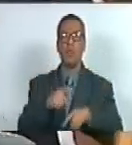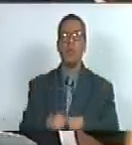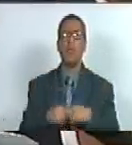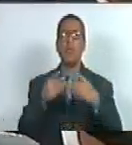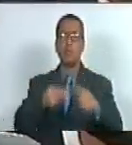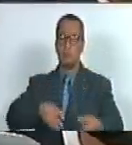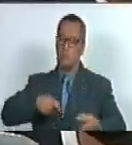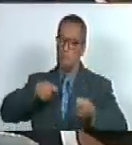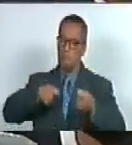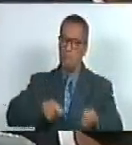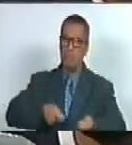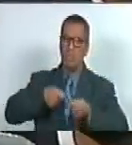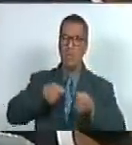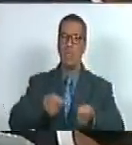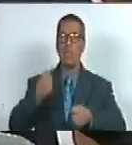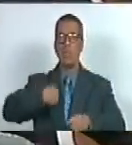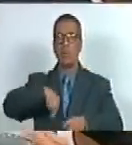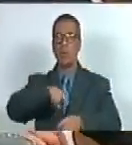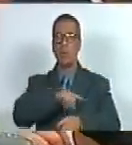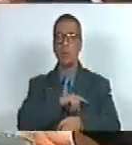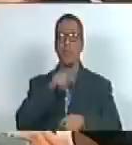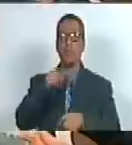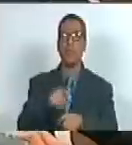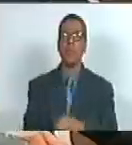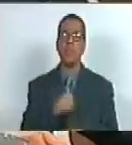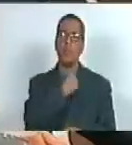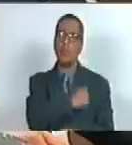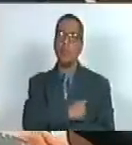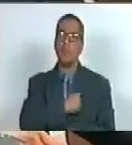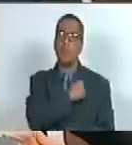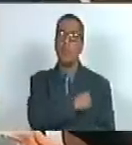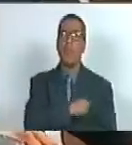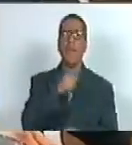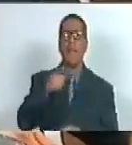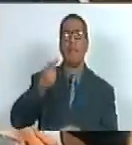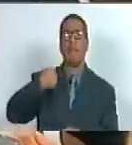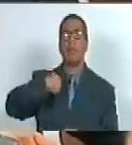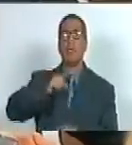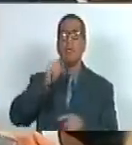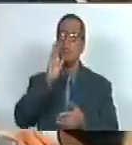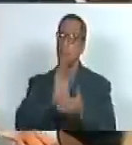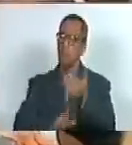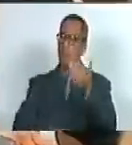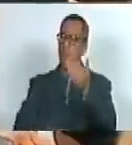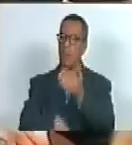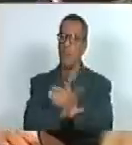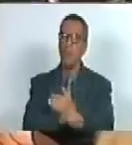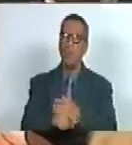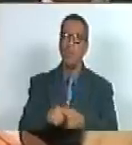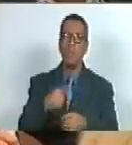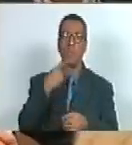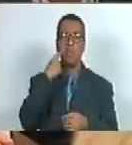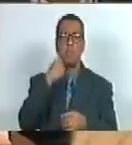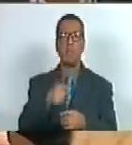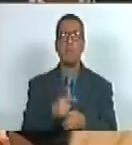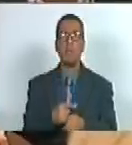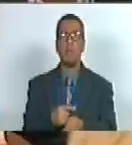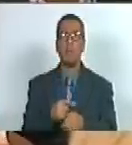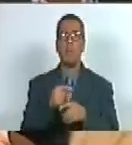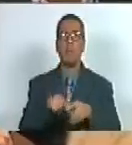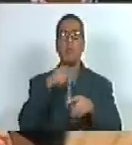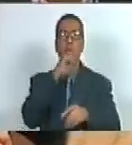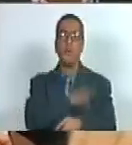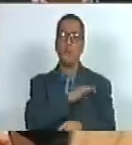ataque del cual hemos sido víctimas a nosotros y que lamentablemente se han tenido que ir y migrar hacia una